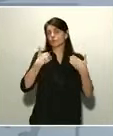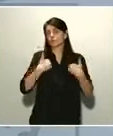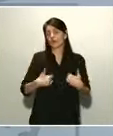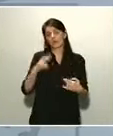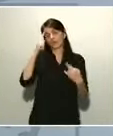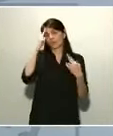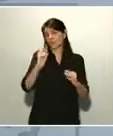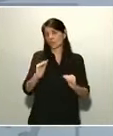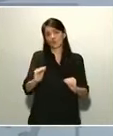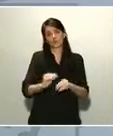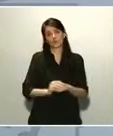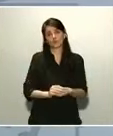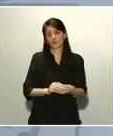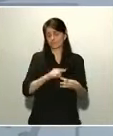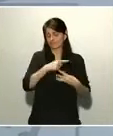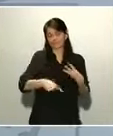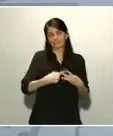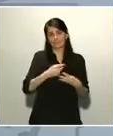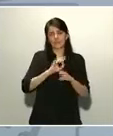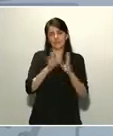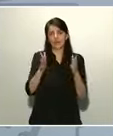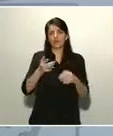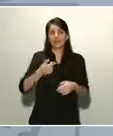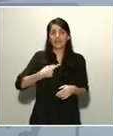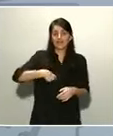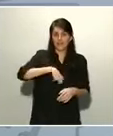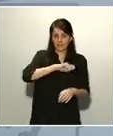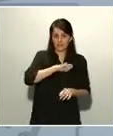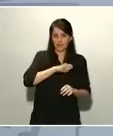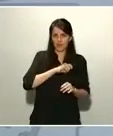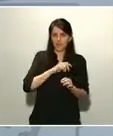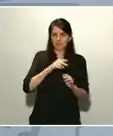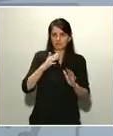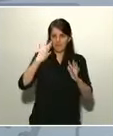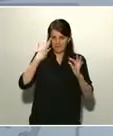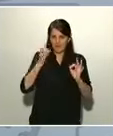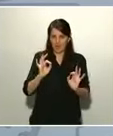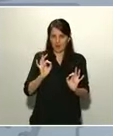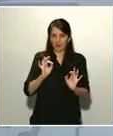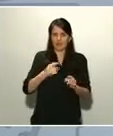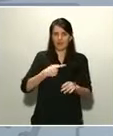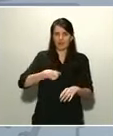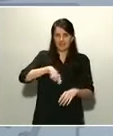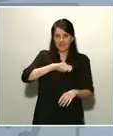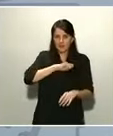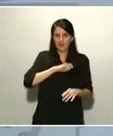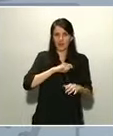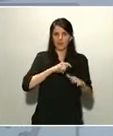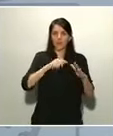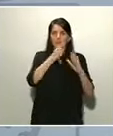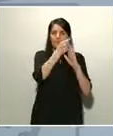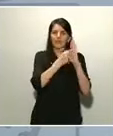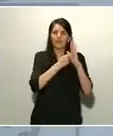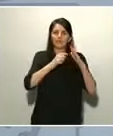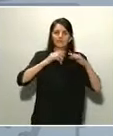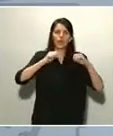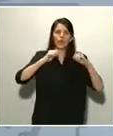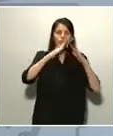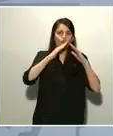España, créanme, ha tomado las medidas de confinamiento más duras, más duras de Europa y del mundo.